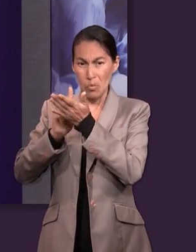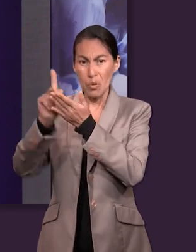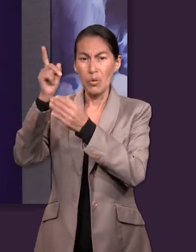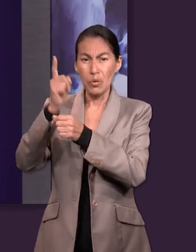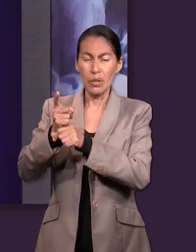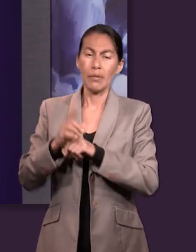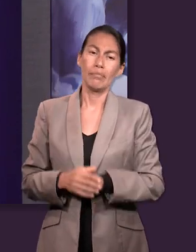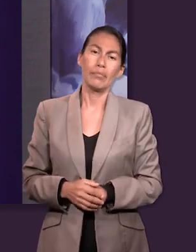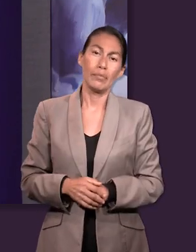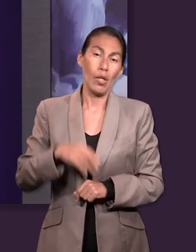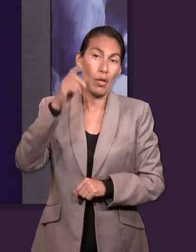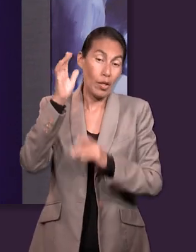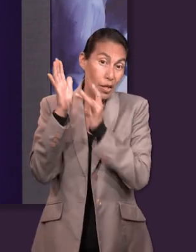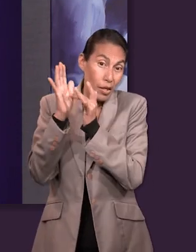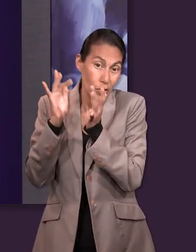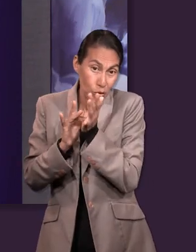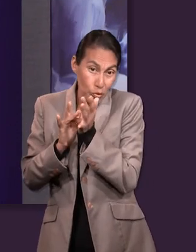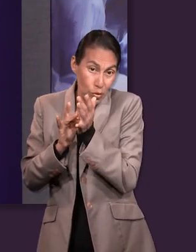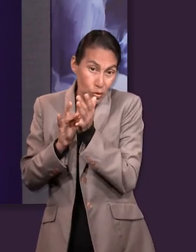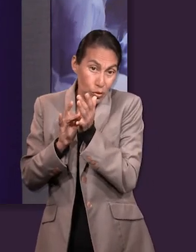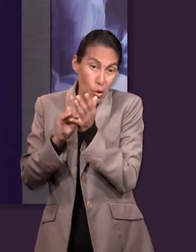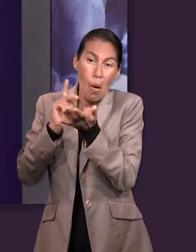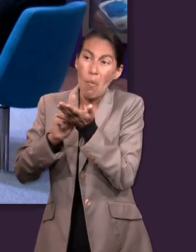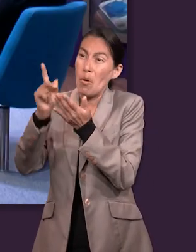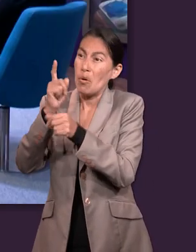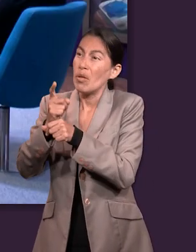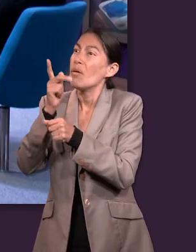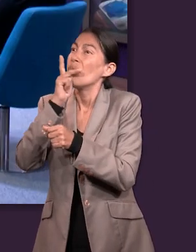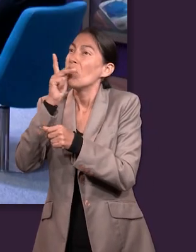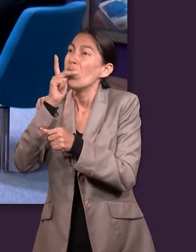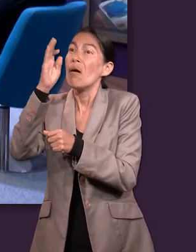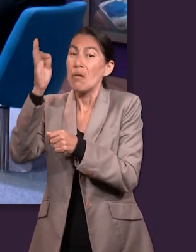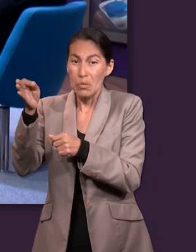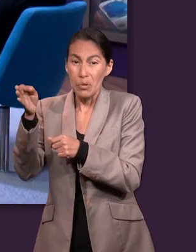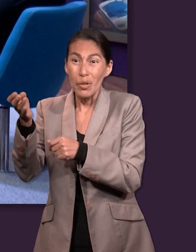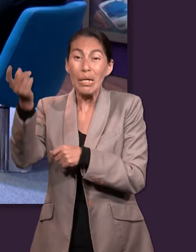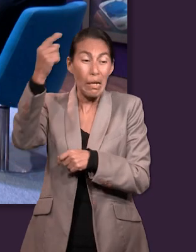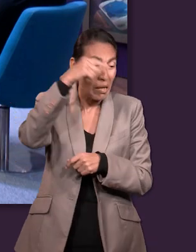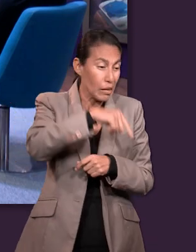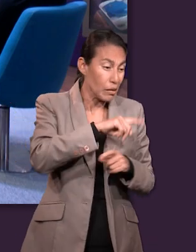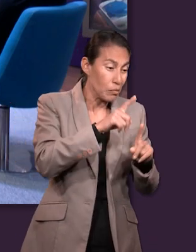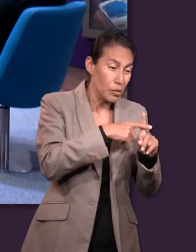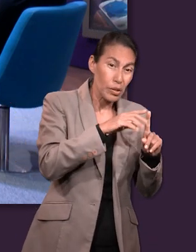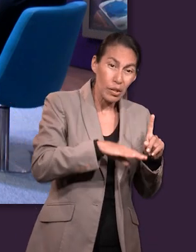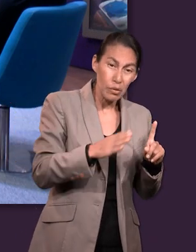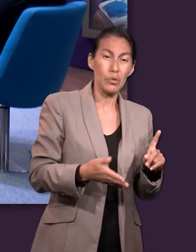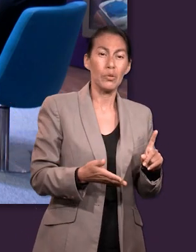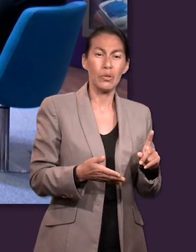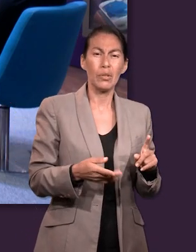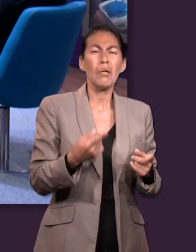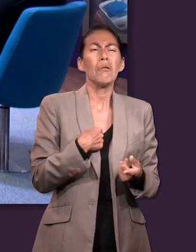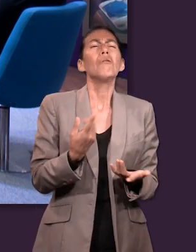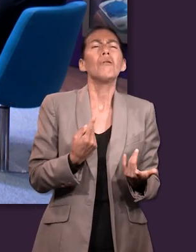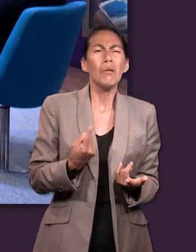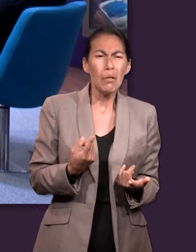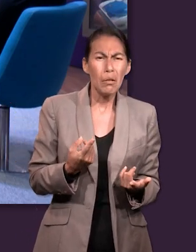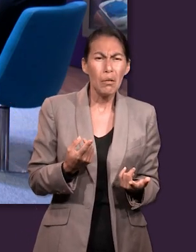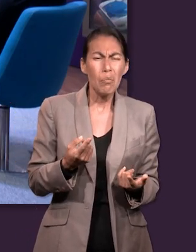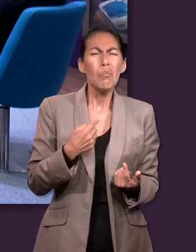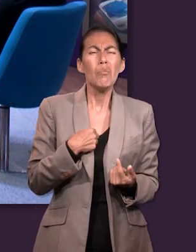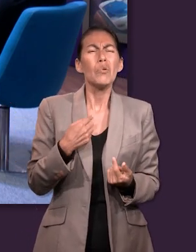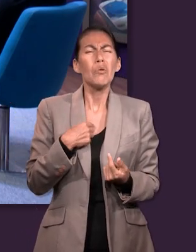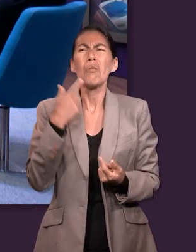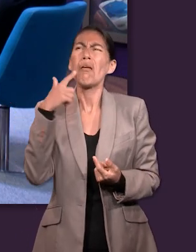creo que ese es un ejemplo de un modelo que nosotros debemos emular. Y si Dios, si